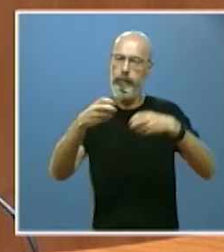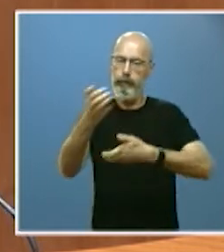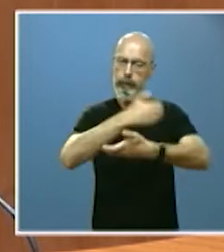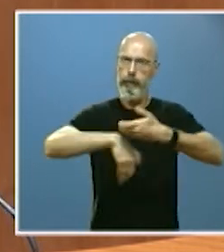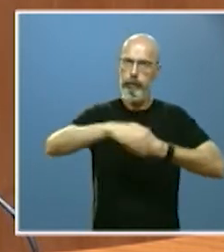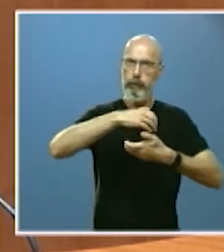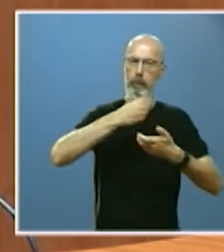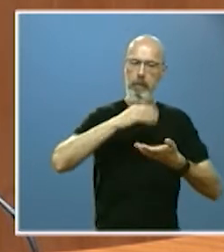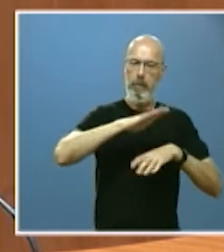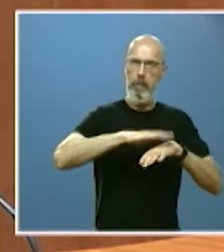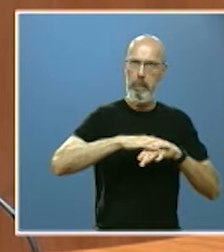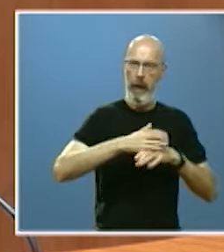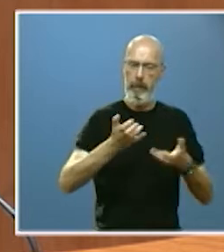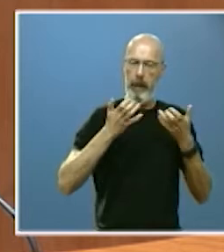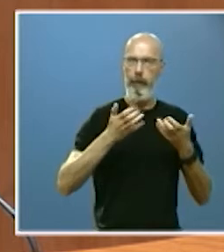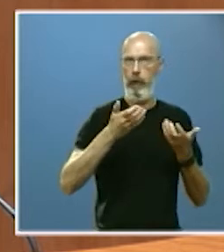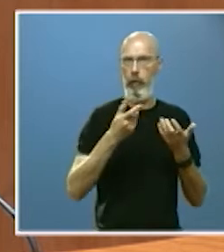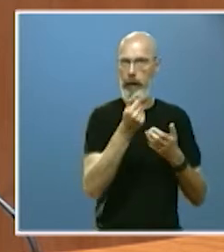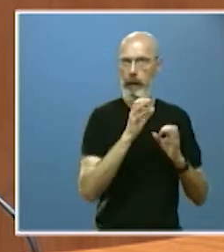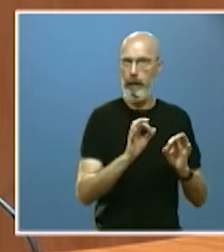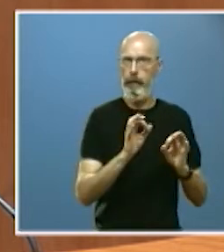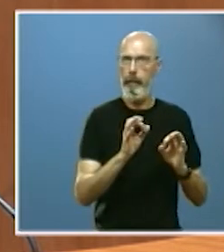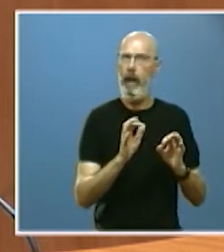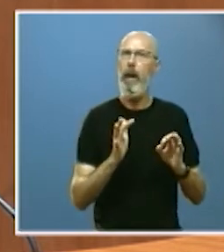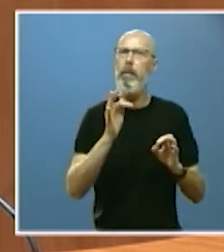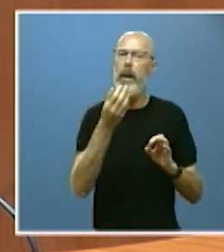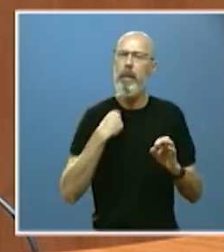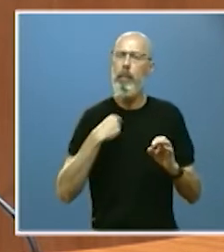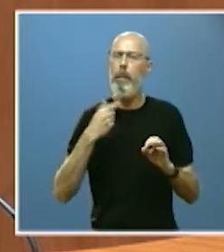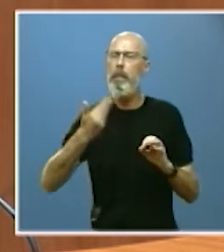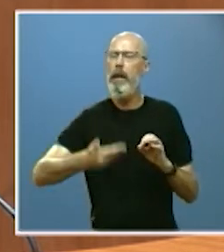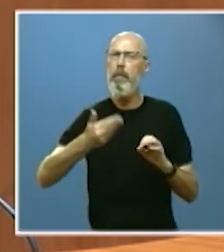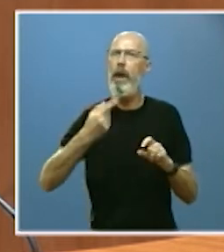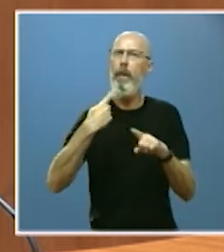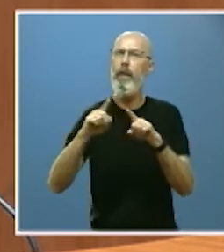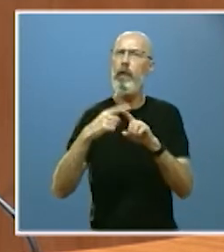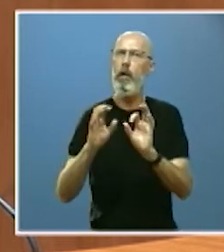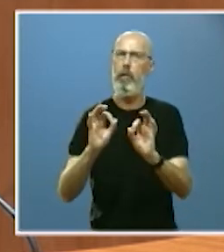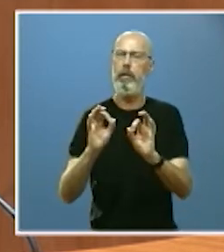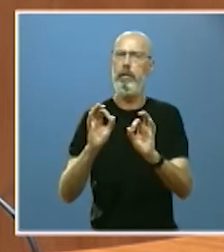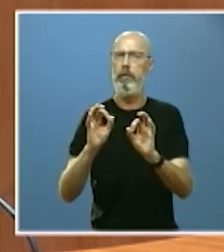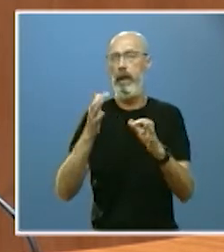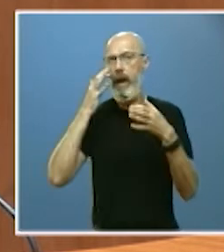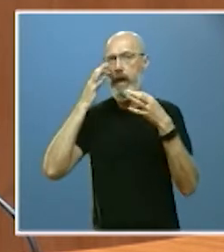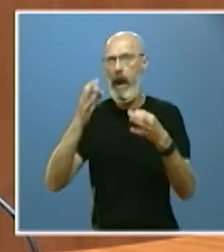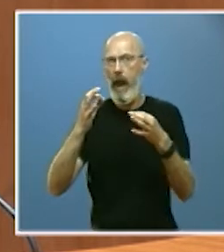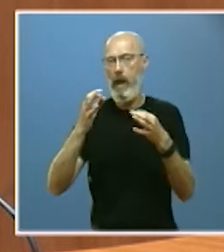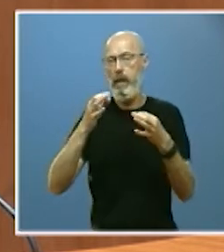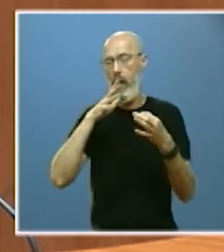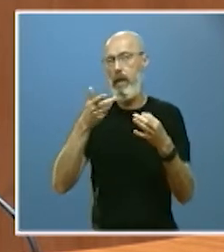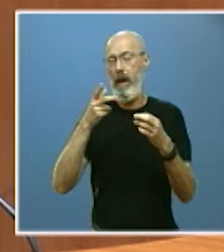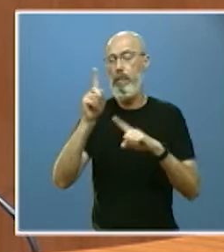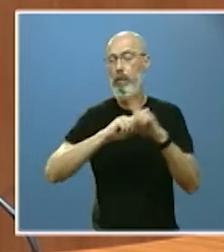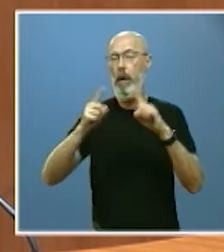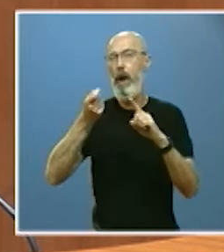uno de los principales factores de la real de la existente brecha laboral y salarial